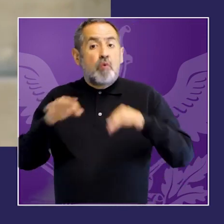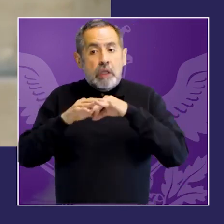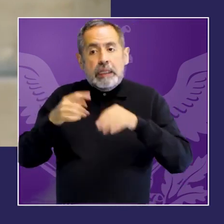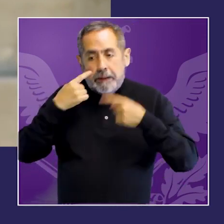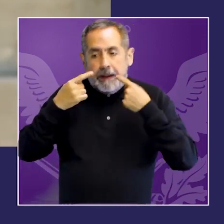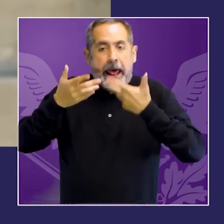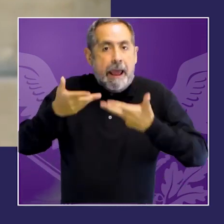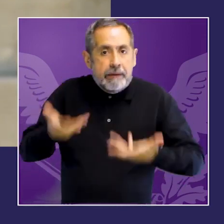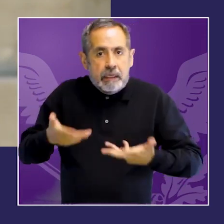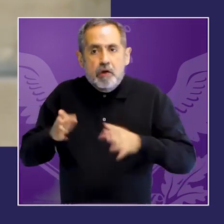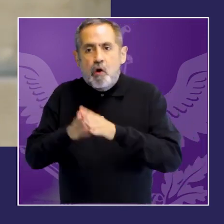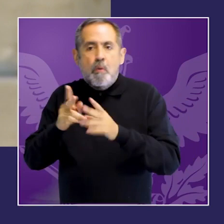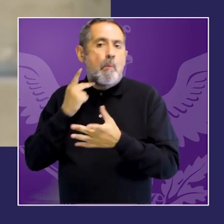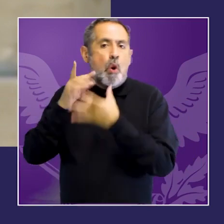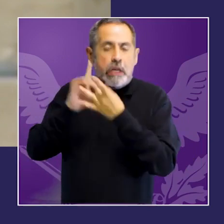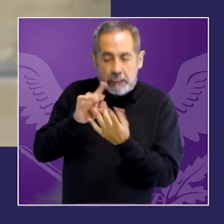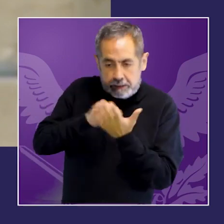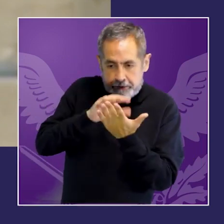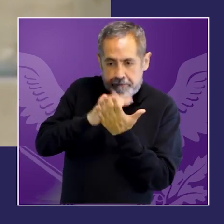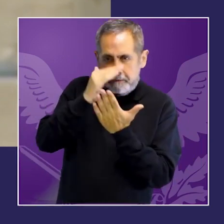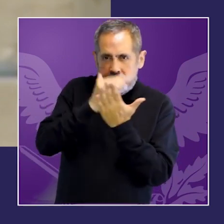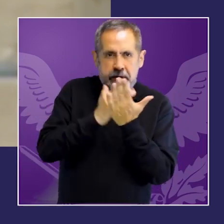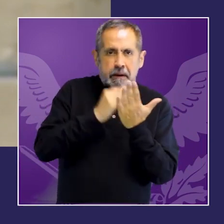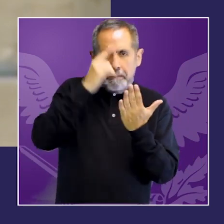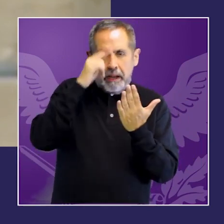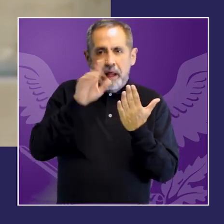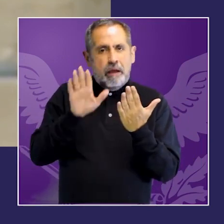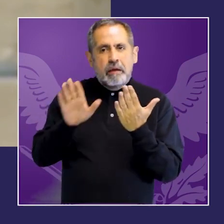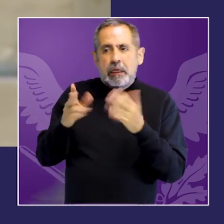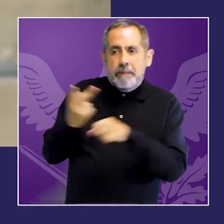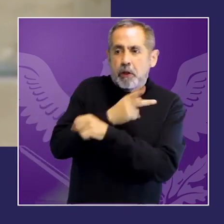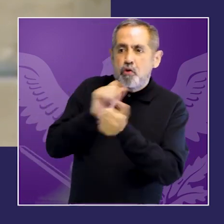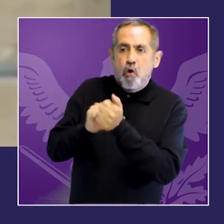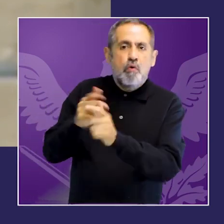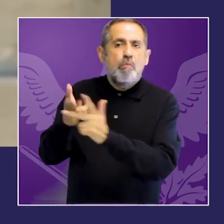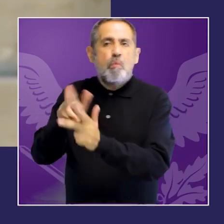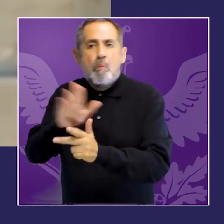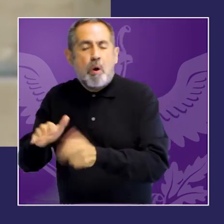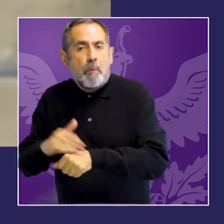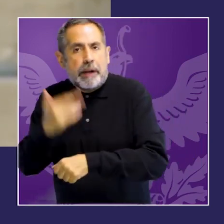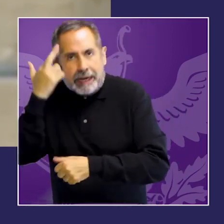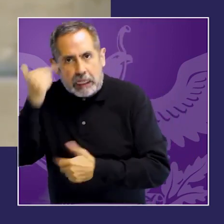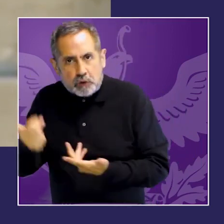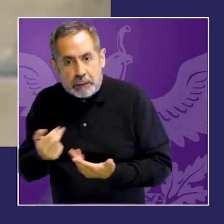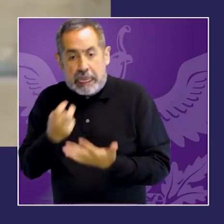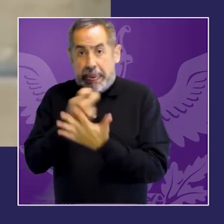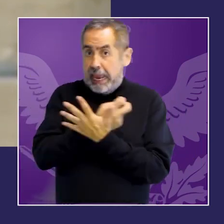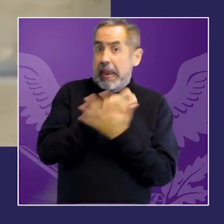pruebas construir los casos y evaluarlos en las sentencias judiciales.